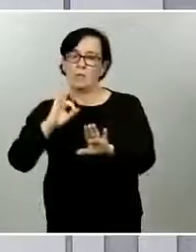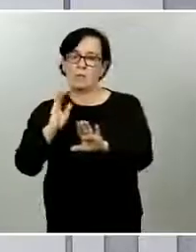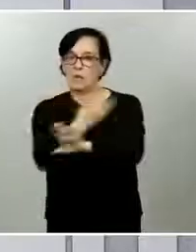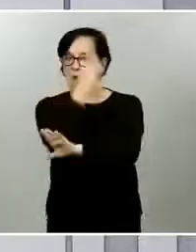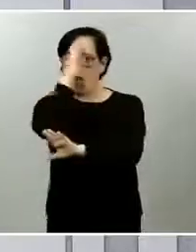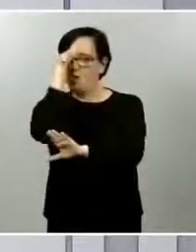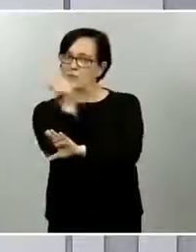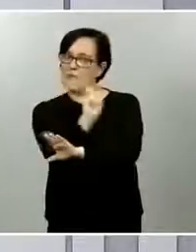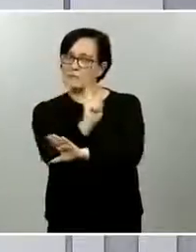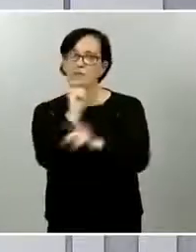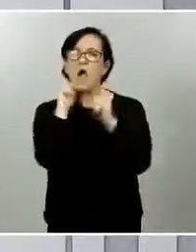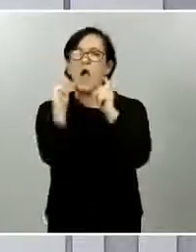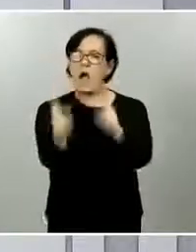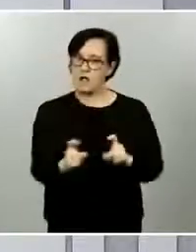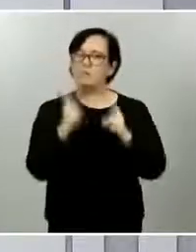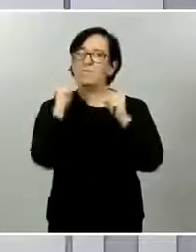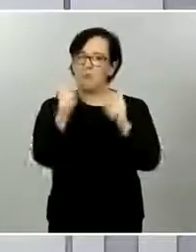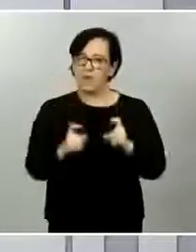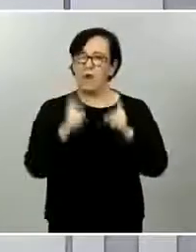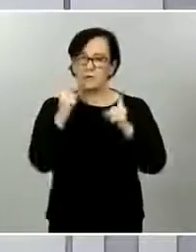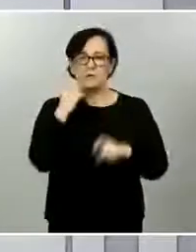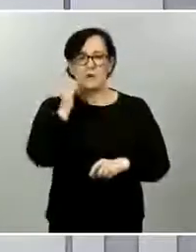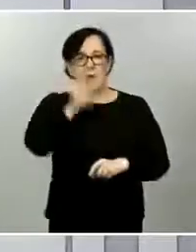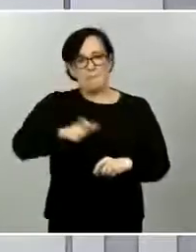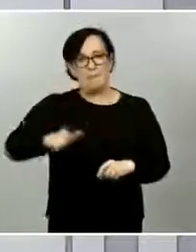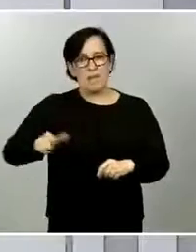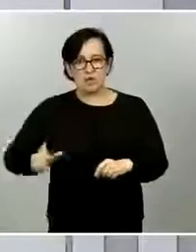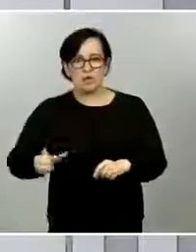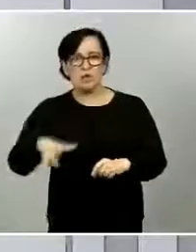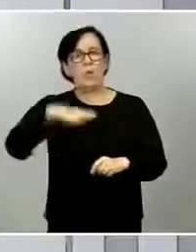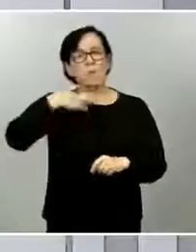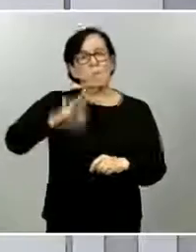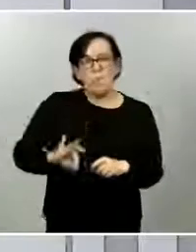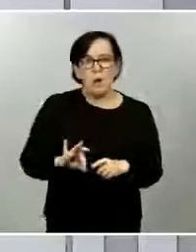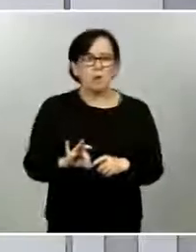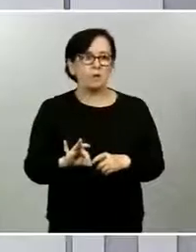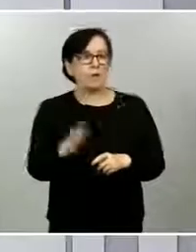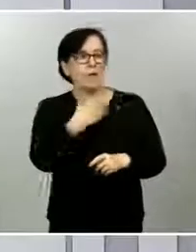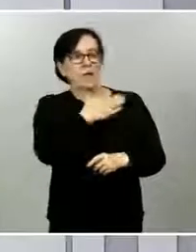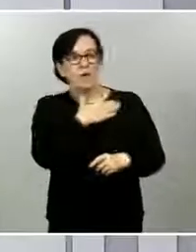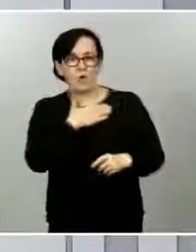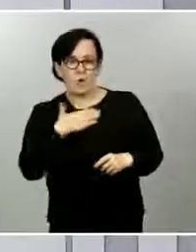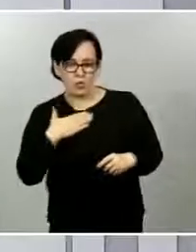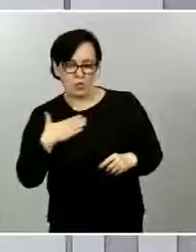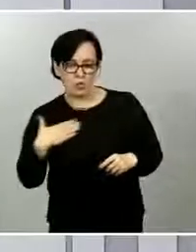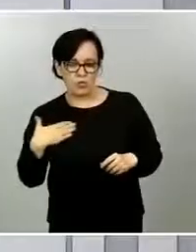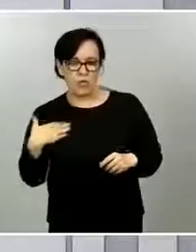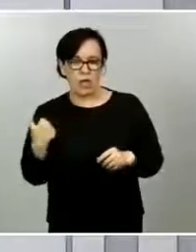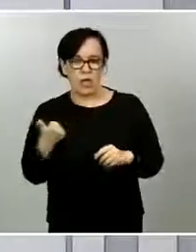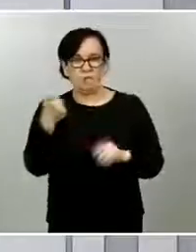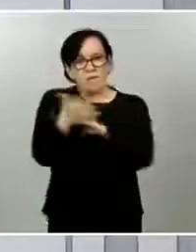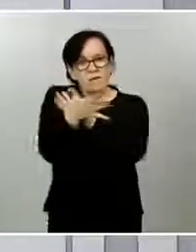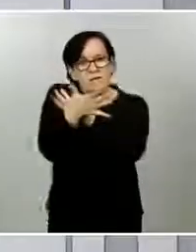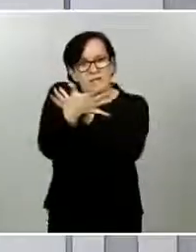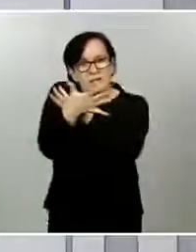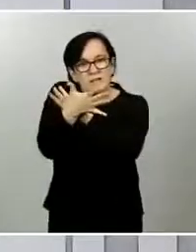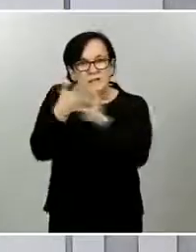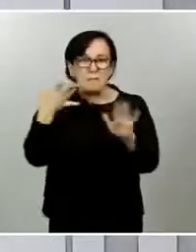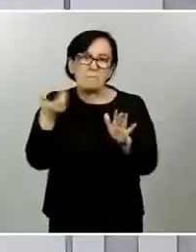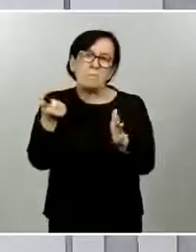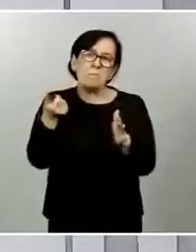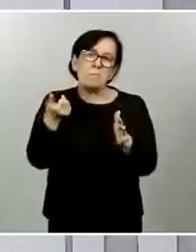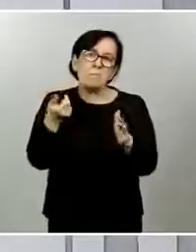Es por ello tan importante que preservemos todo lo conseguido hasta la fecha y por eso no podemos tirar por tierra todo ese